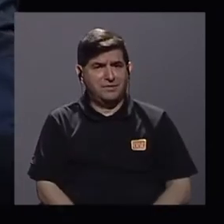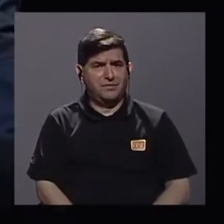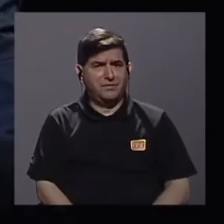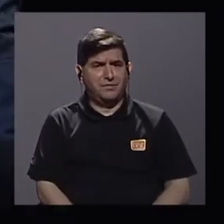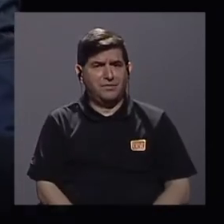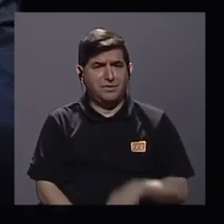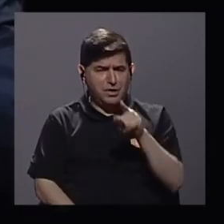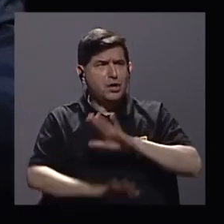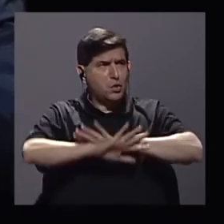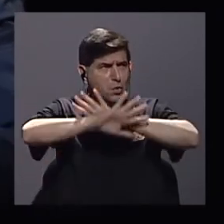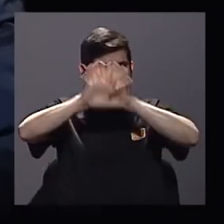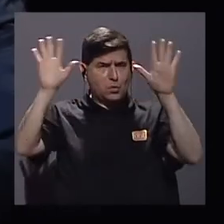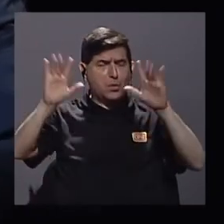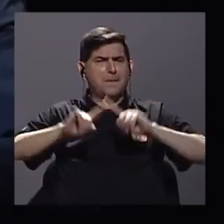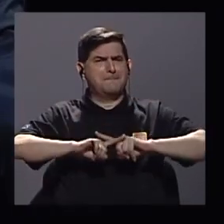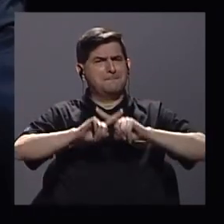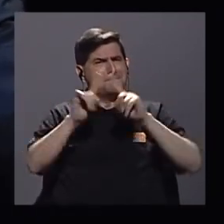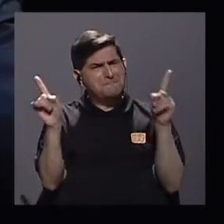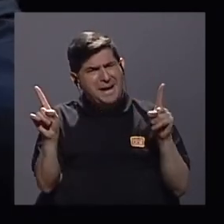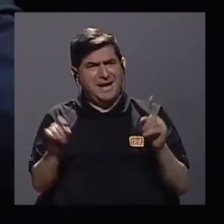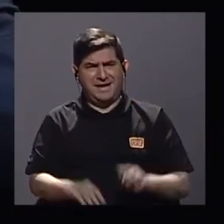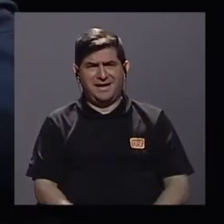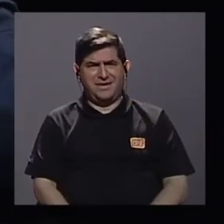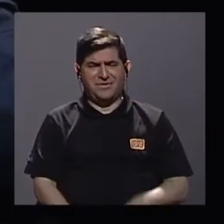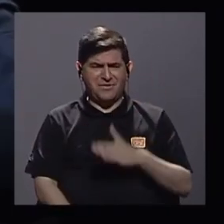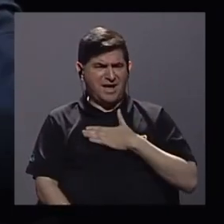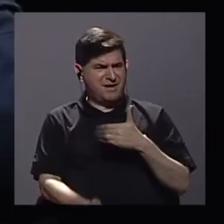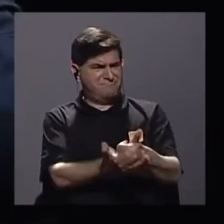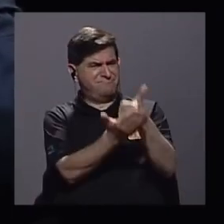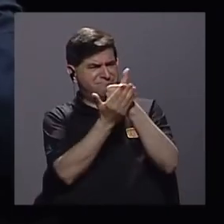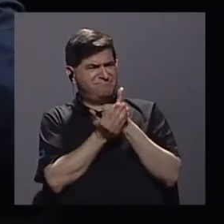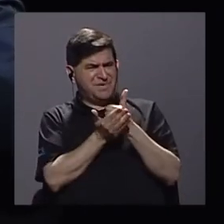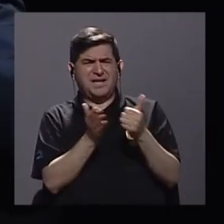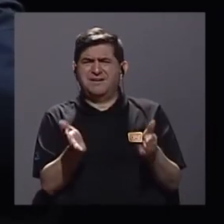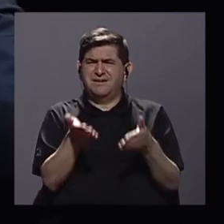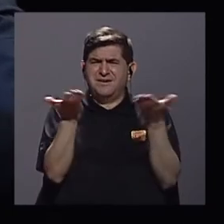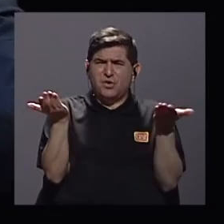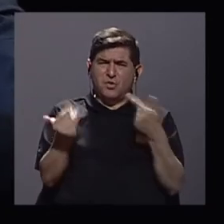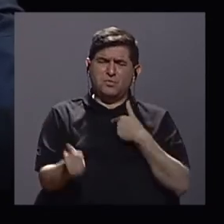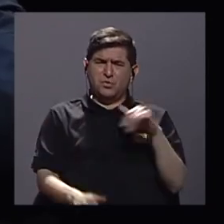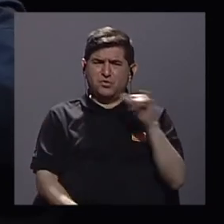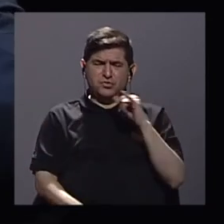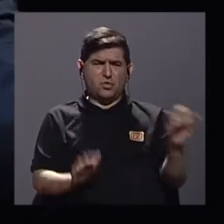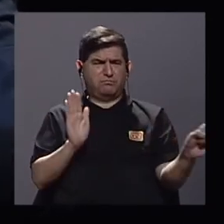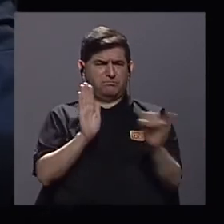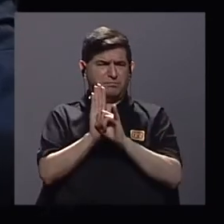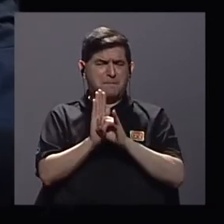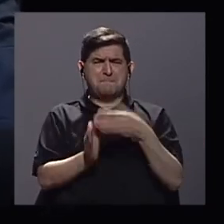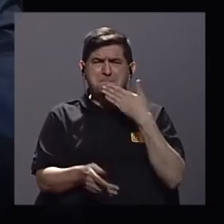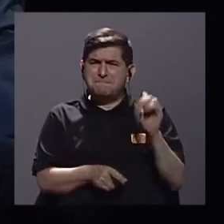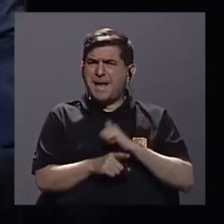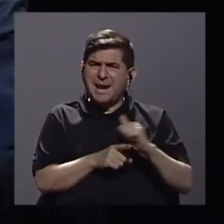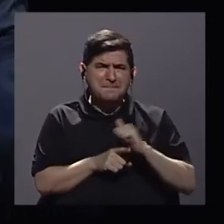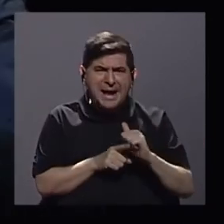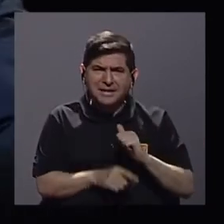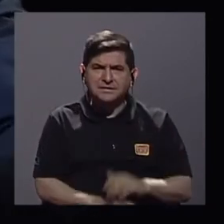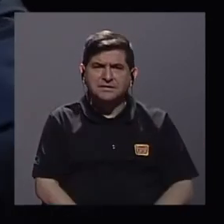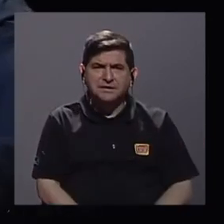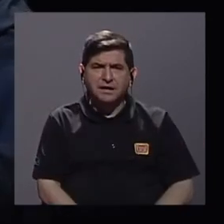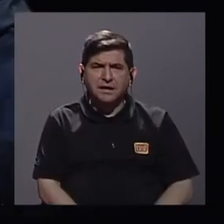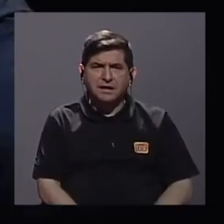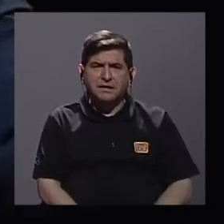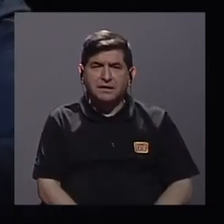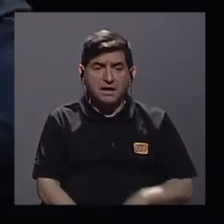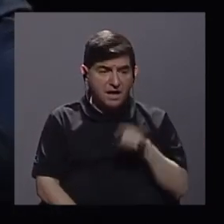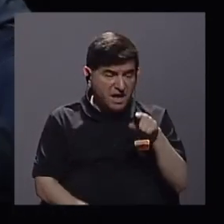y es muy transparente, pero, ¿cómo me sirve para poder también identificar que hay malas prácticas? Y si en algunas,